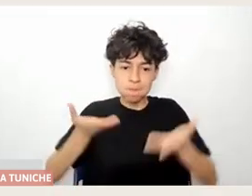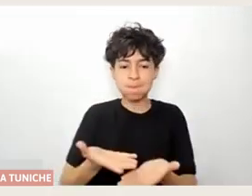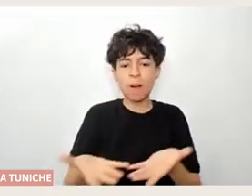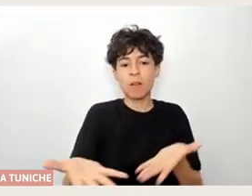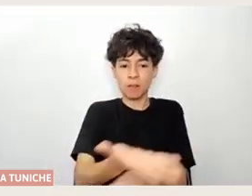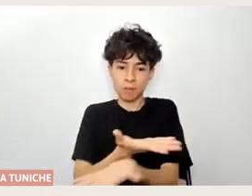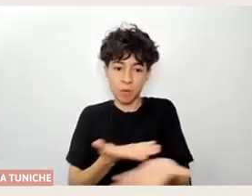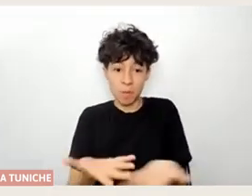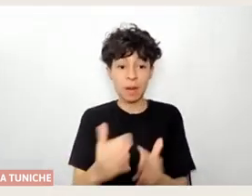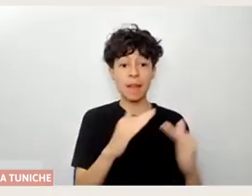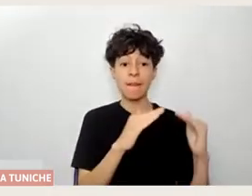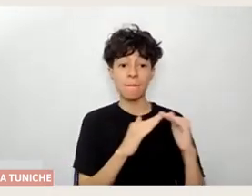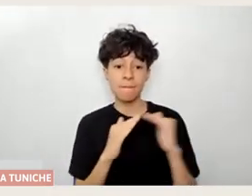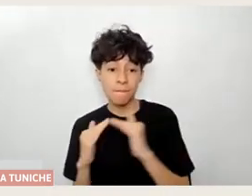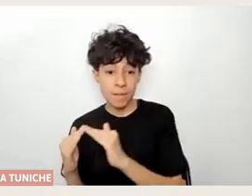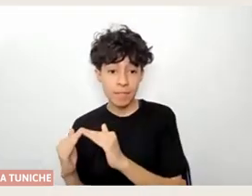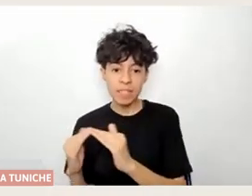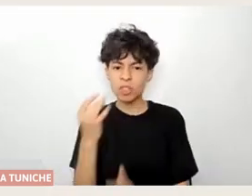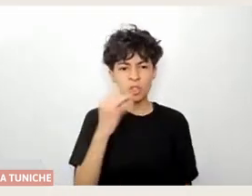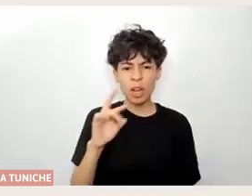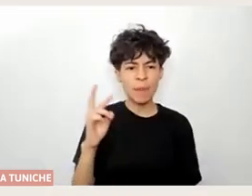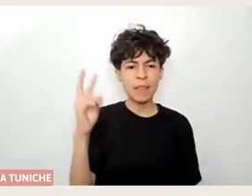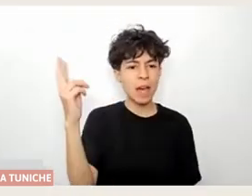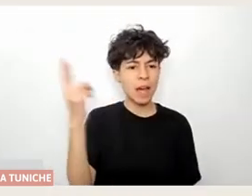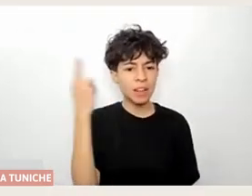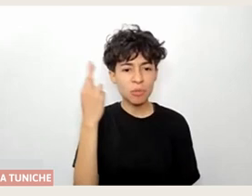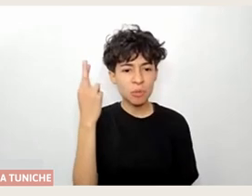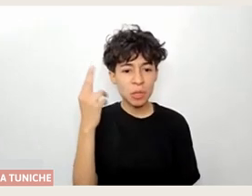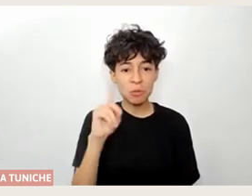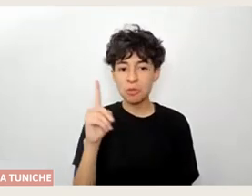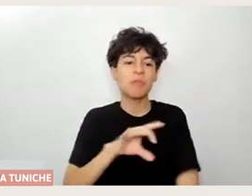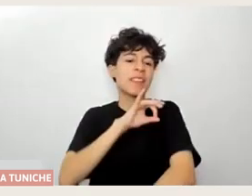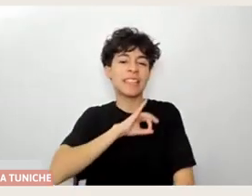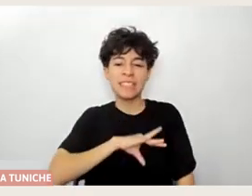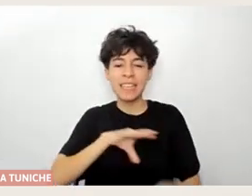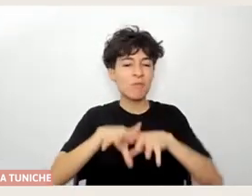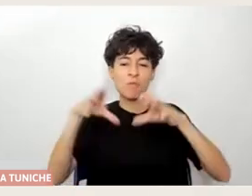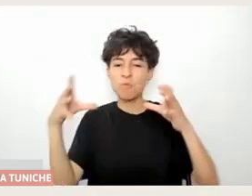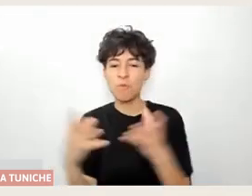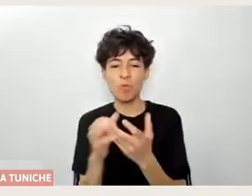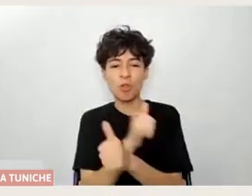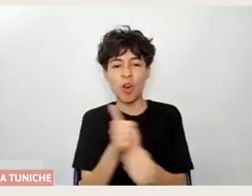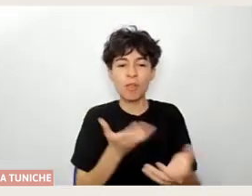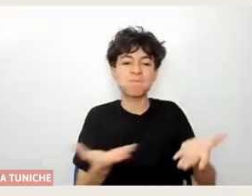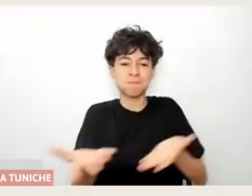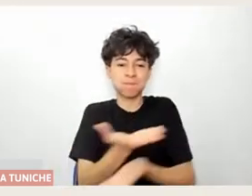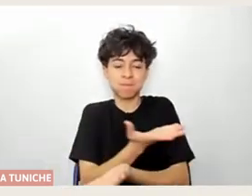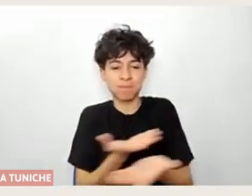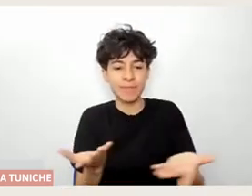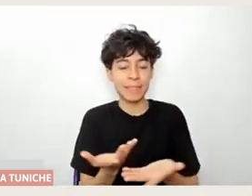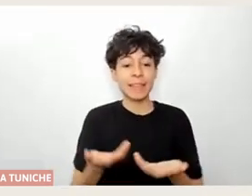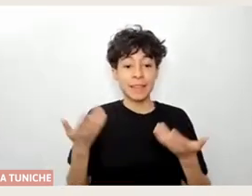y vecinas no solamente los vecinos y las vecinas de la comuna de Recoleta sino que para Chile y el mundo ¿no? así que